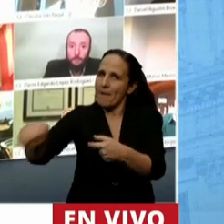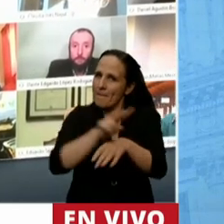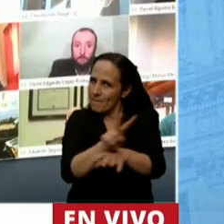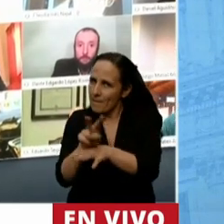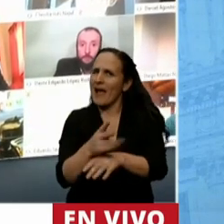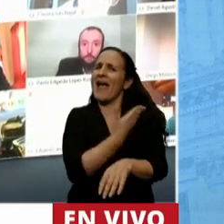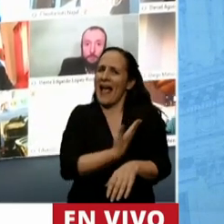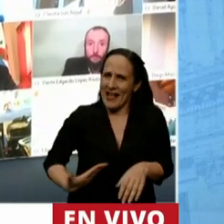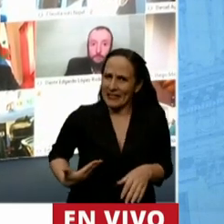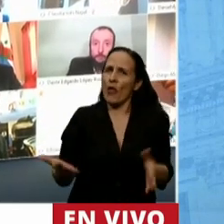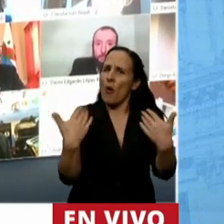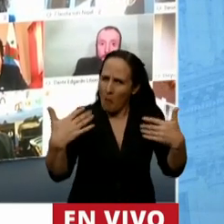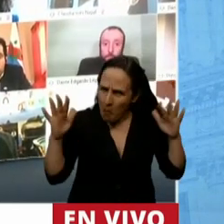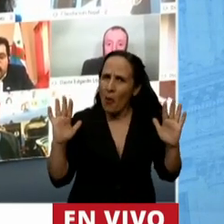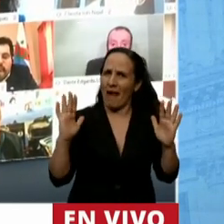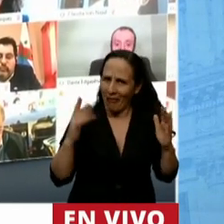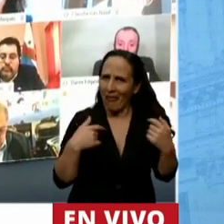Estado puede darle respuesta